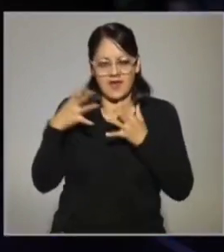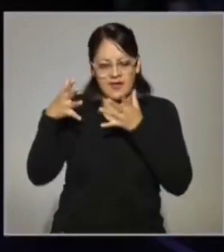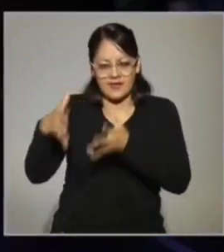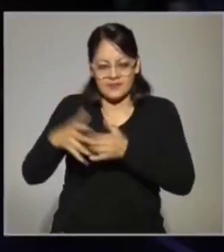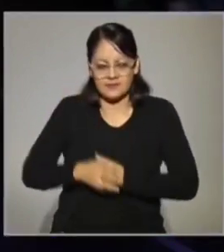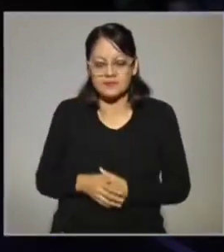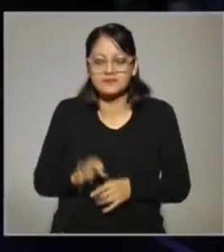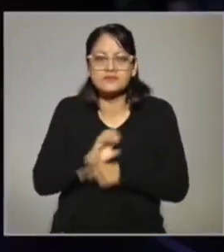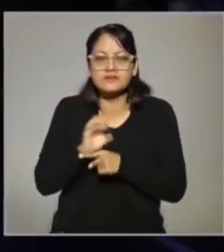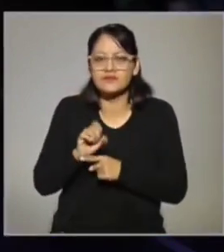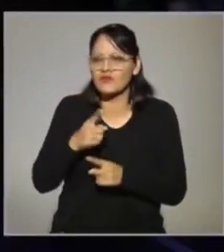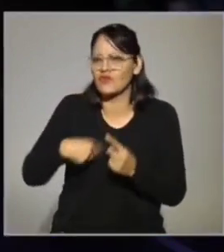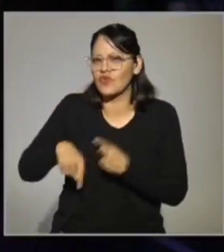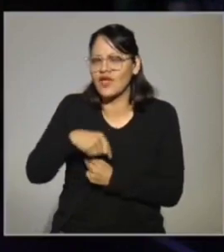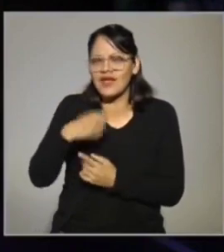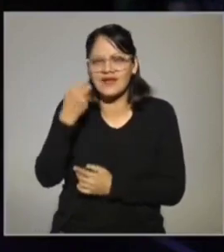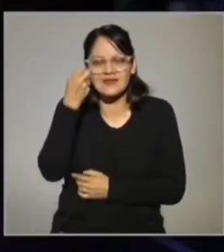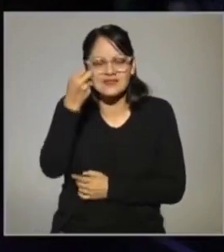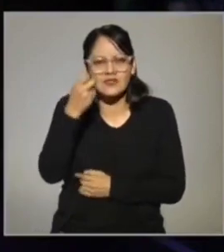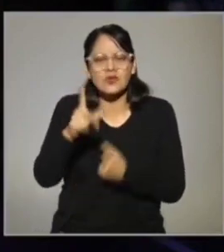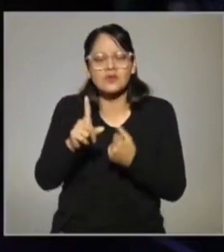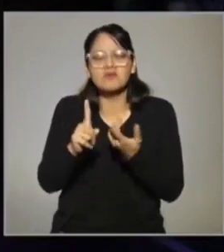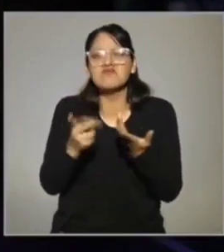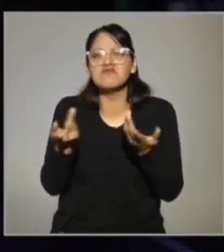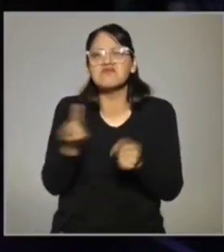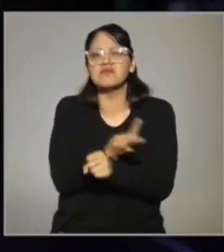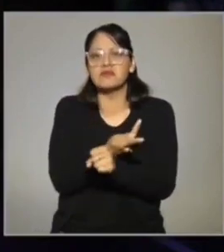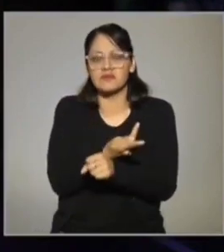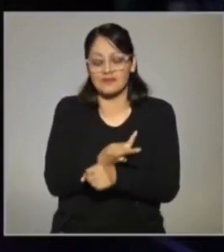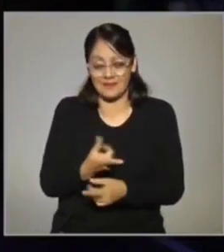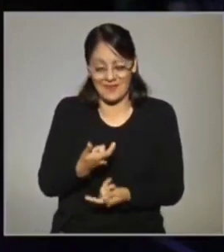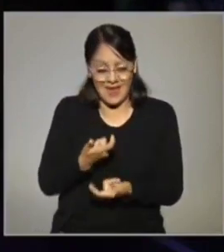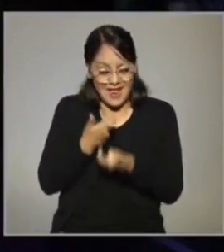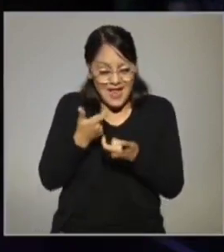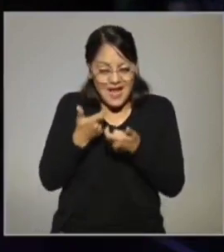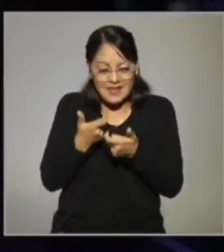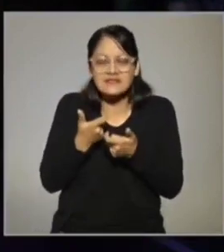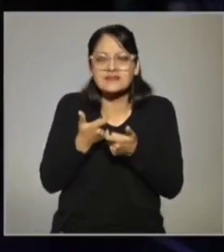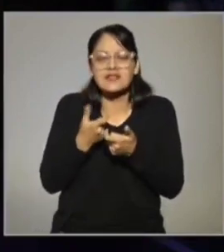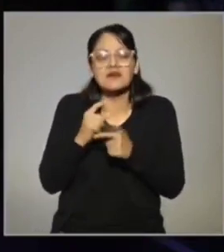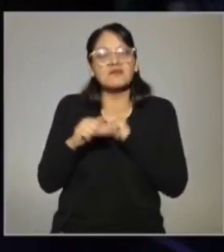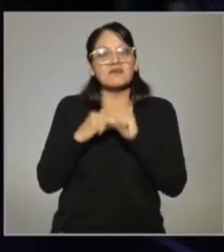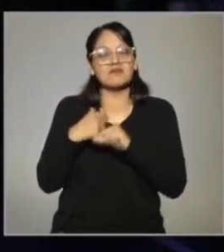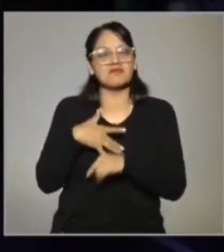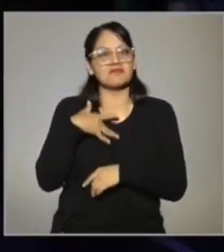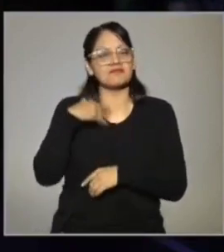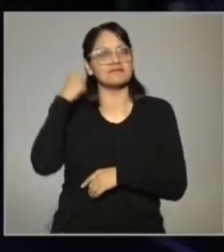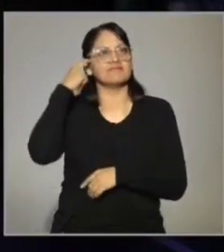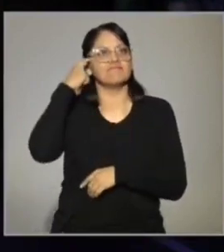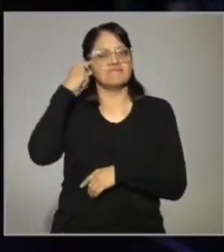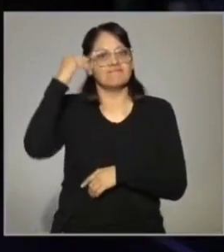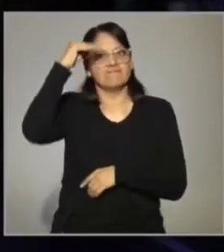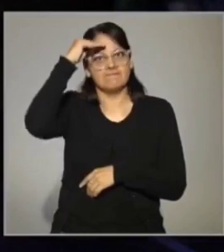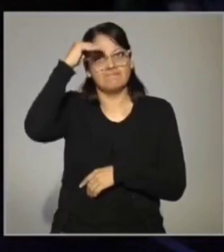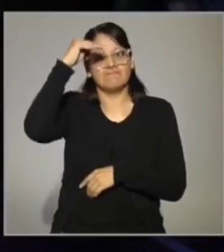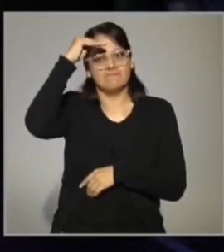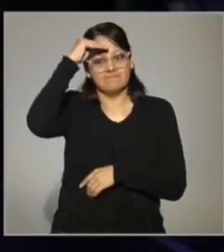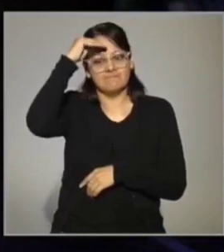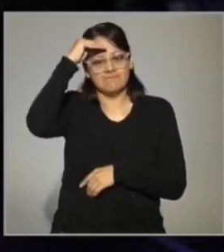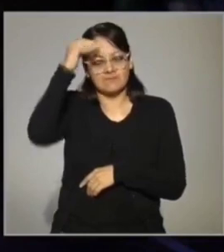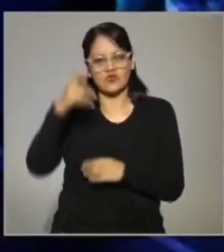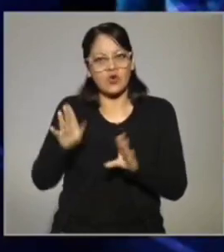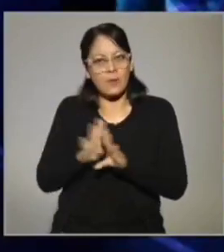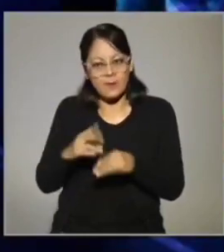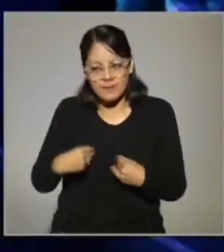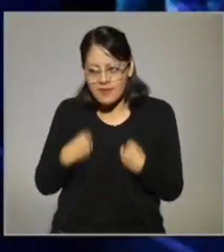Entonces todos esos contrastes hacen que la risa en algún momento te haga reflexionar o cuestionarte